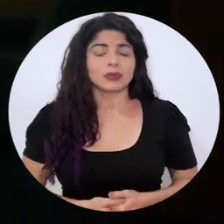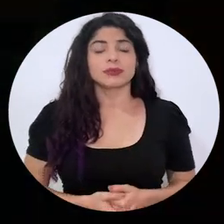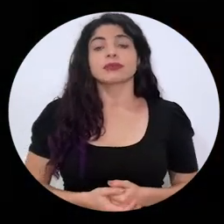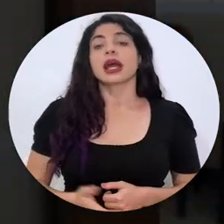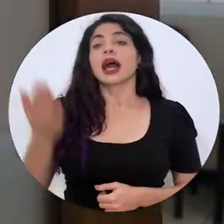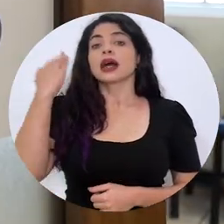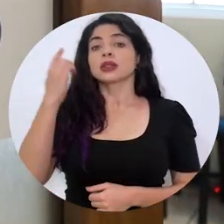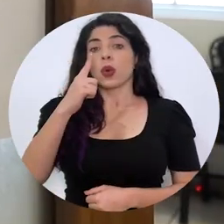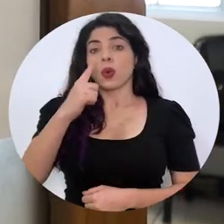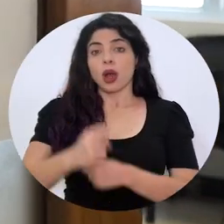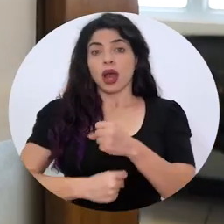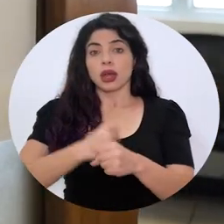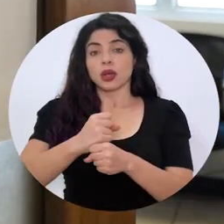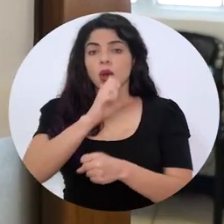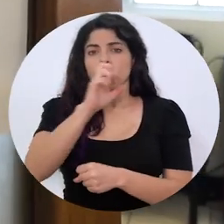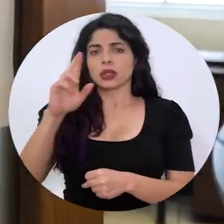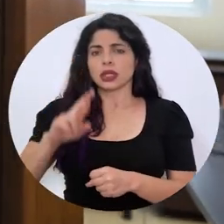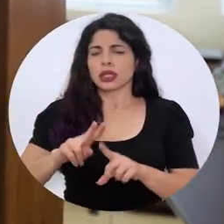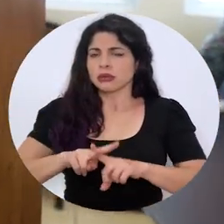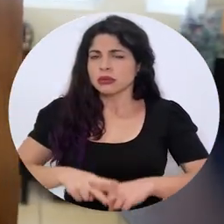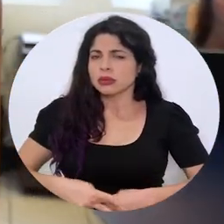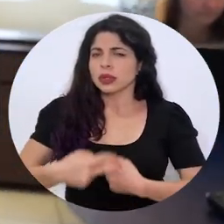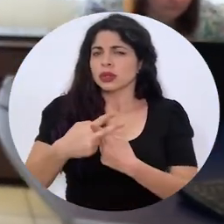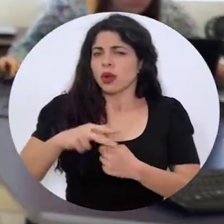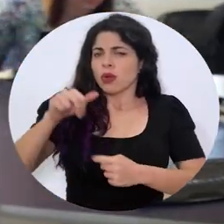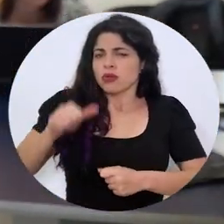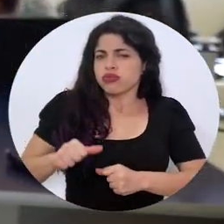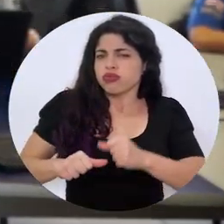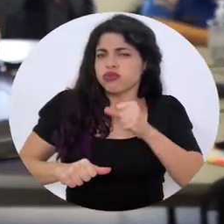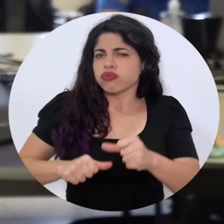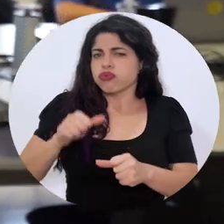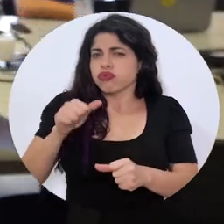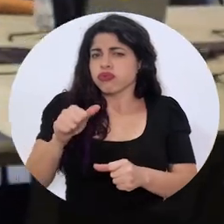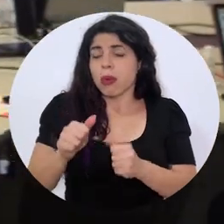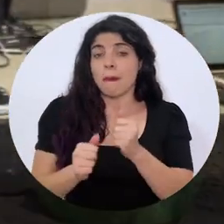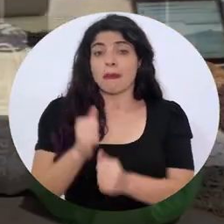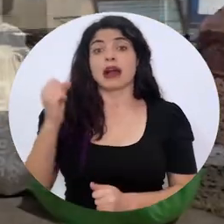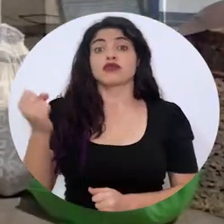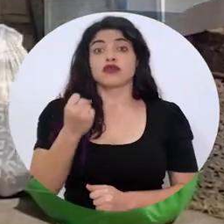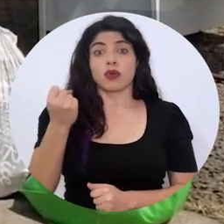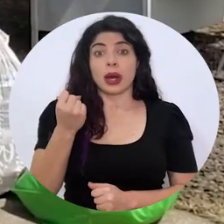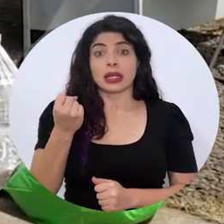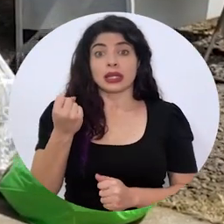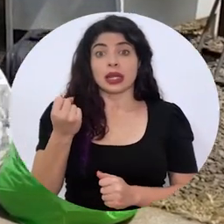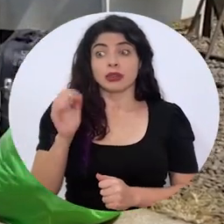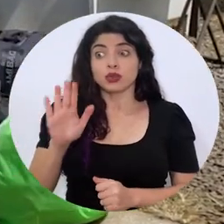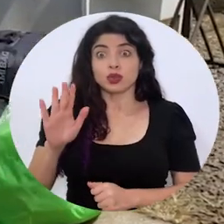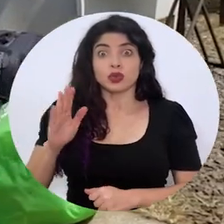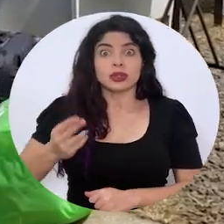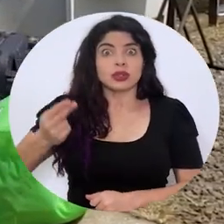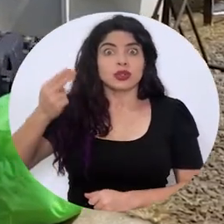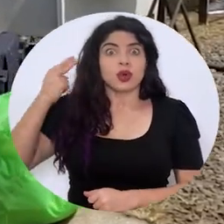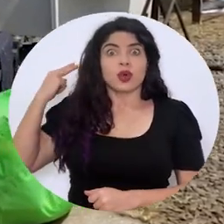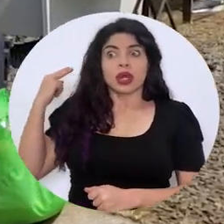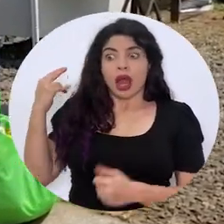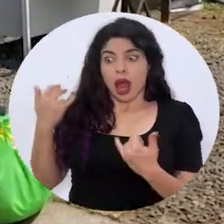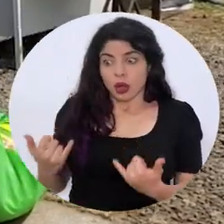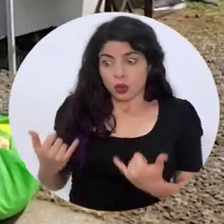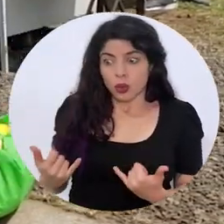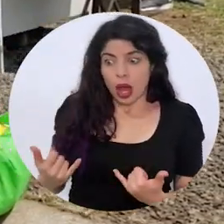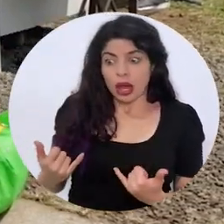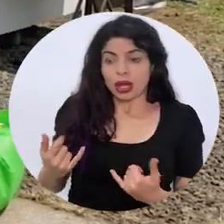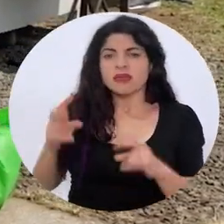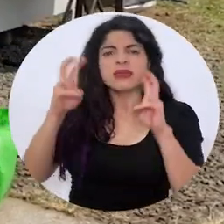de salud. Hace un año Costa Rica inició una de las luchas más fuertes que ha enfrentado en su historia moderna, la